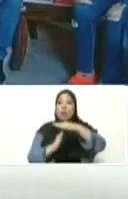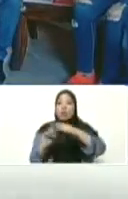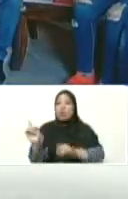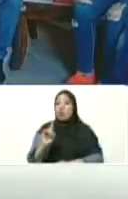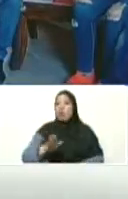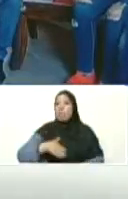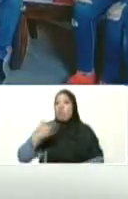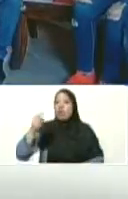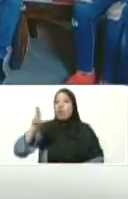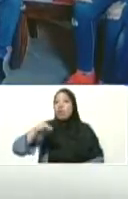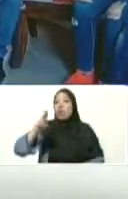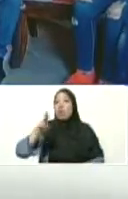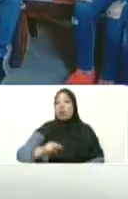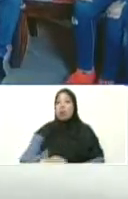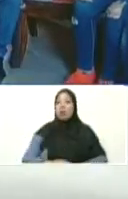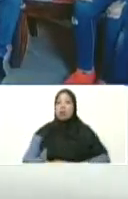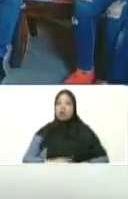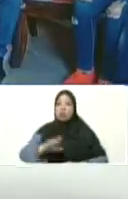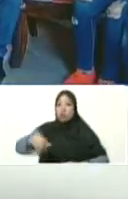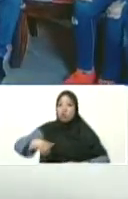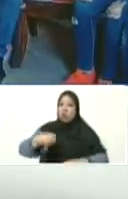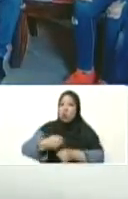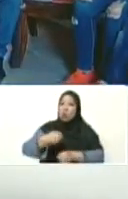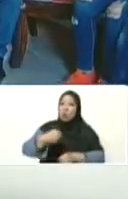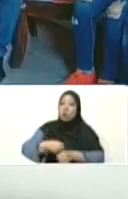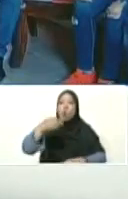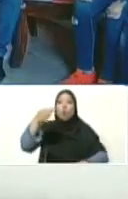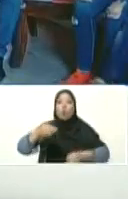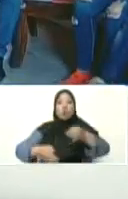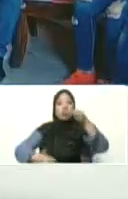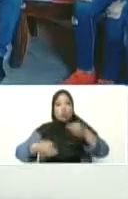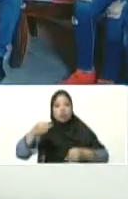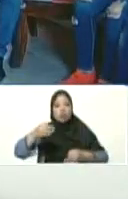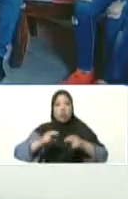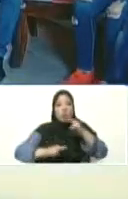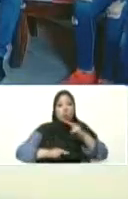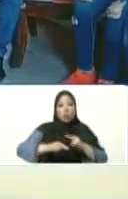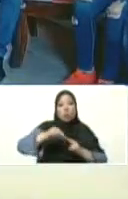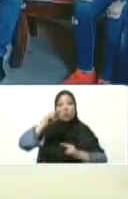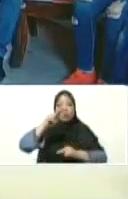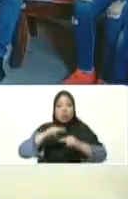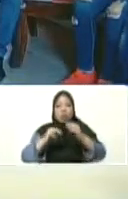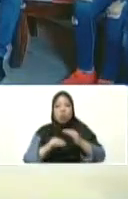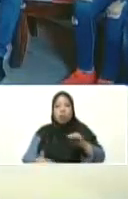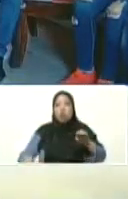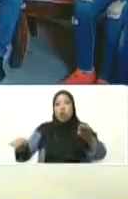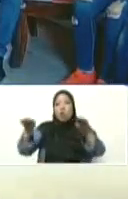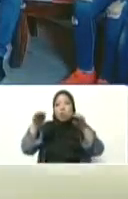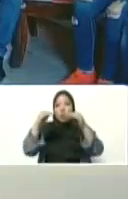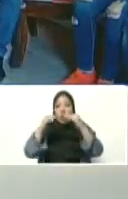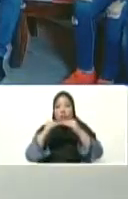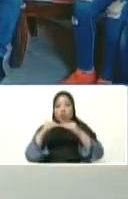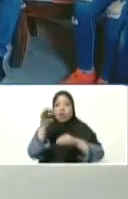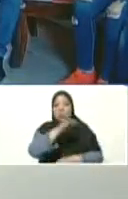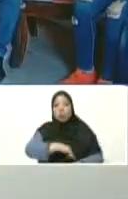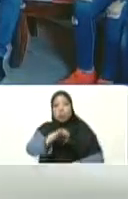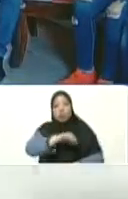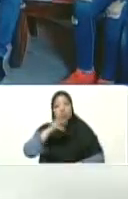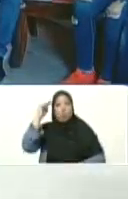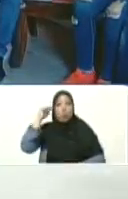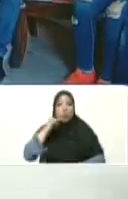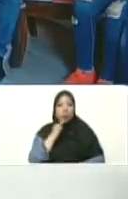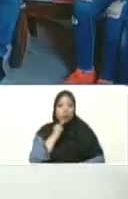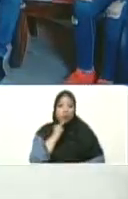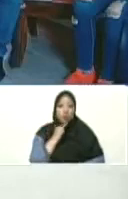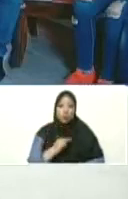jamás en el empeño nuestro de hacer justicia de construir la igualdad y el socialismo bolivariano. Esto lo